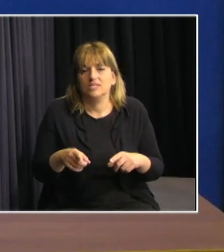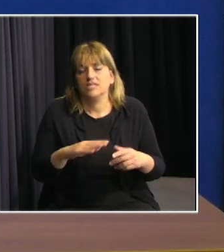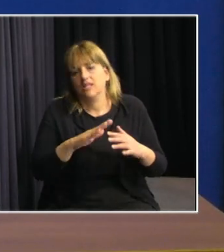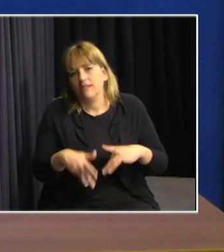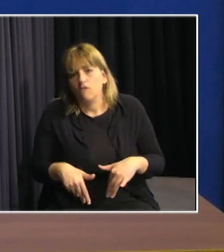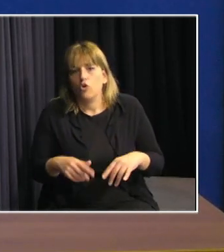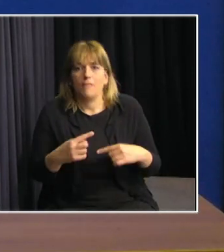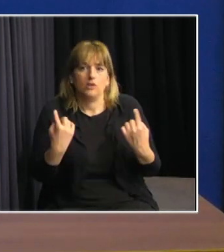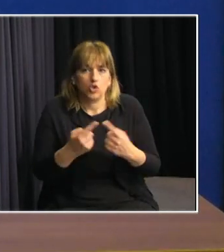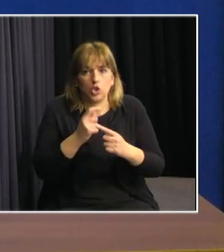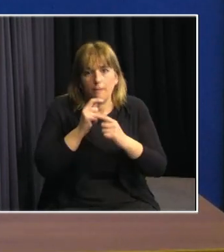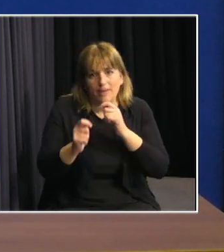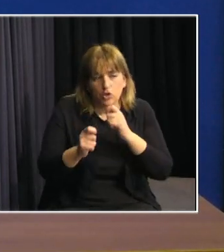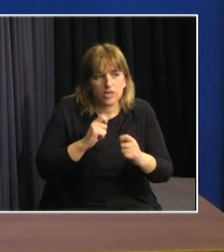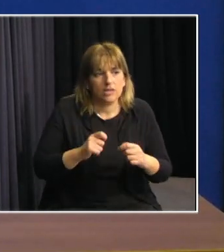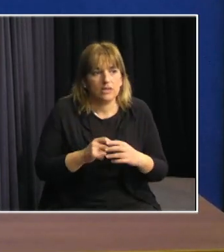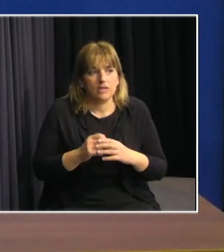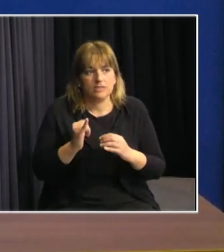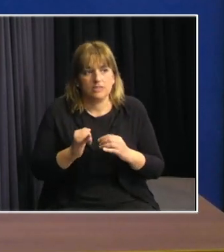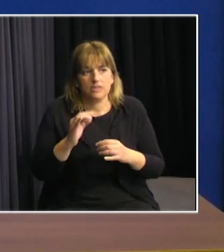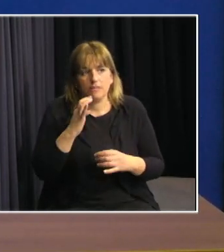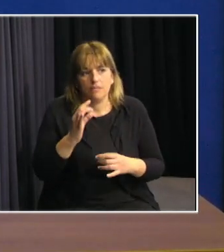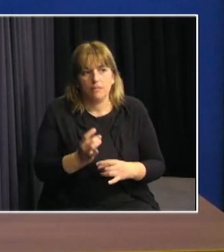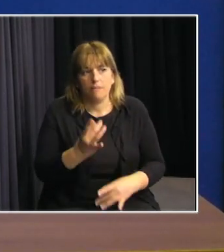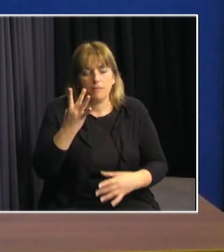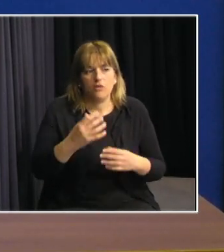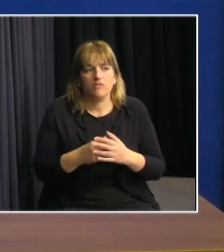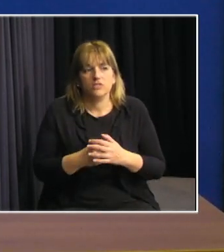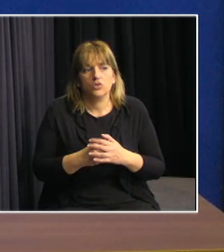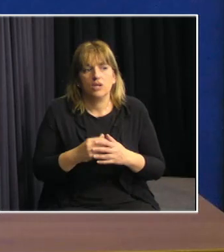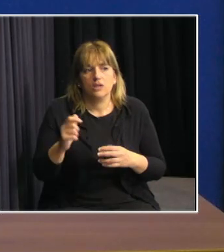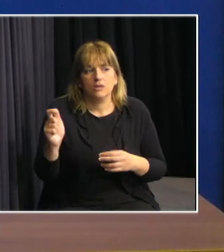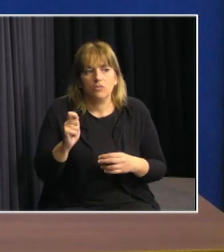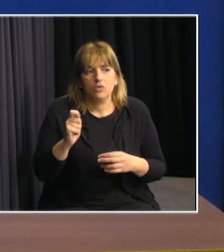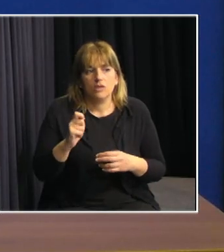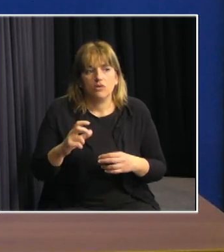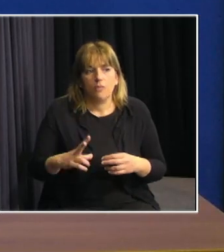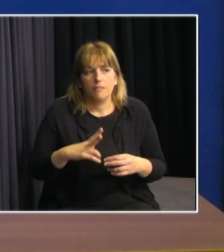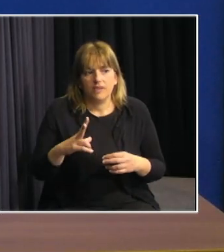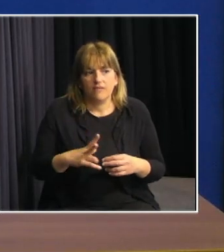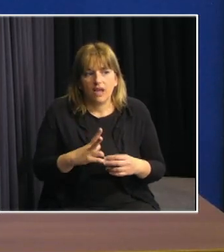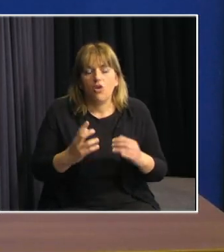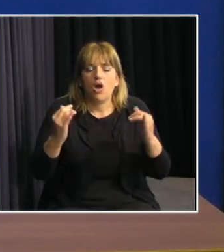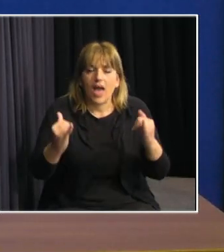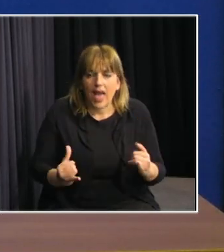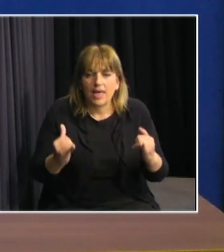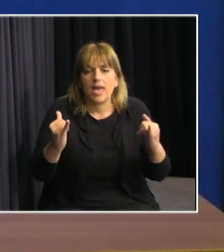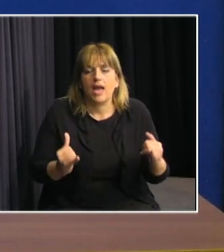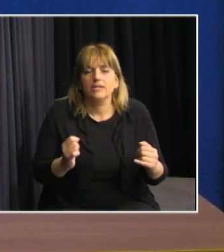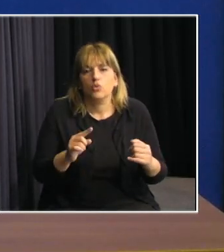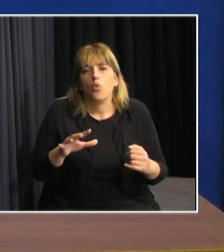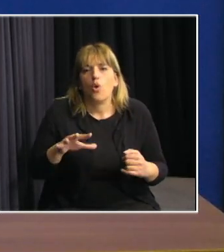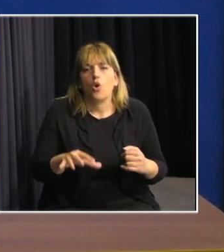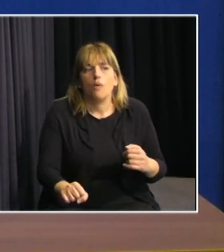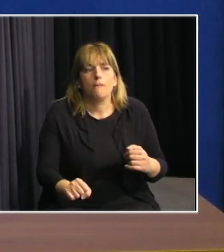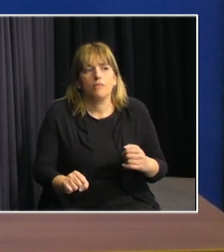los medios periodísticos profesionales, ya sean públicos o privados, tienen o tenemos el compromiso